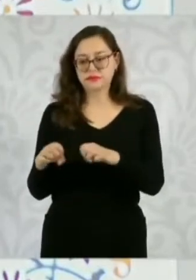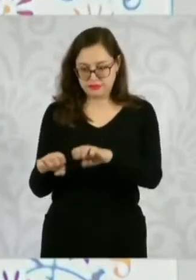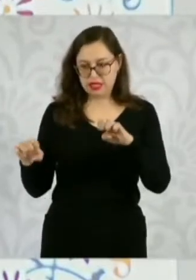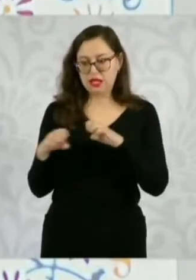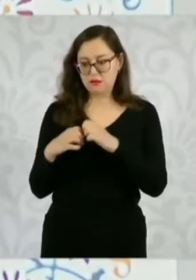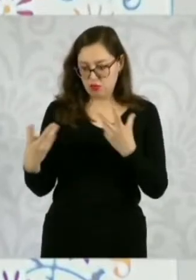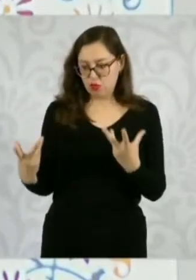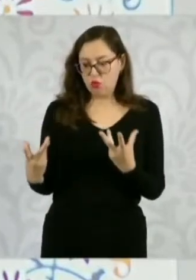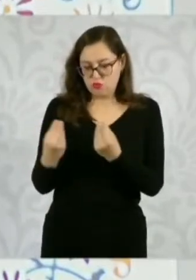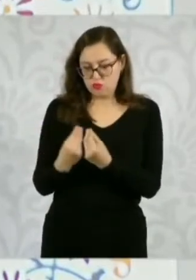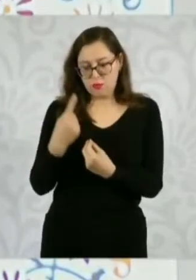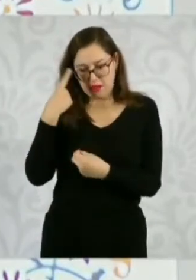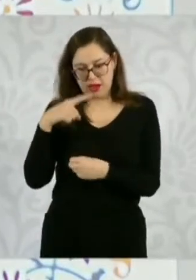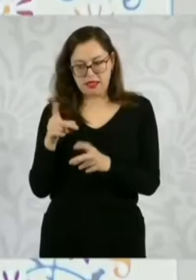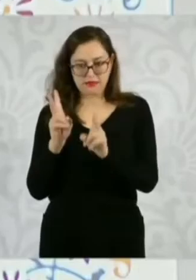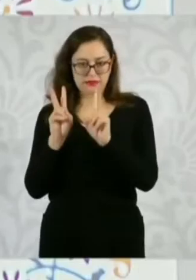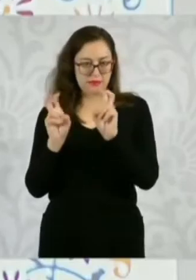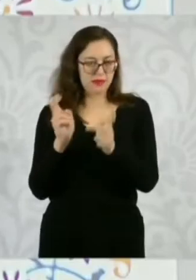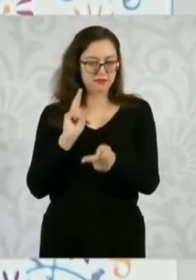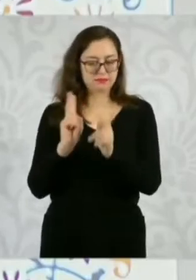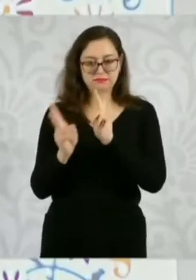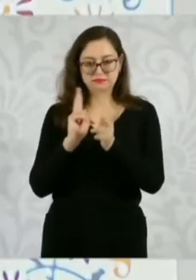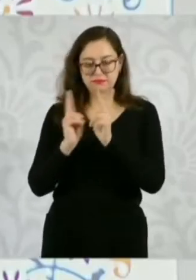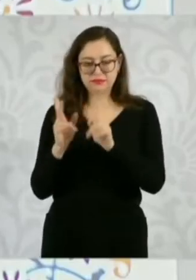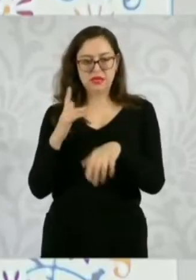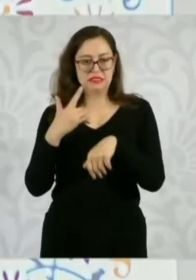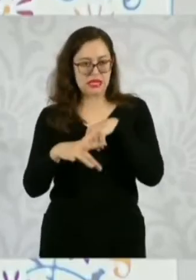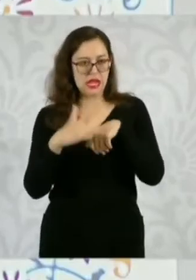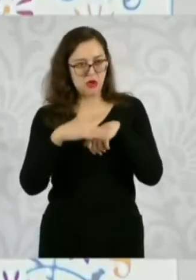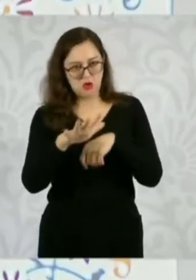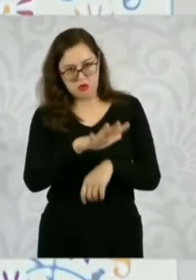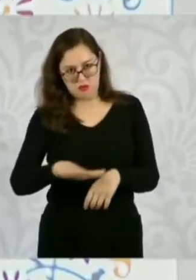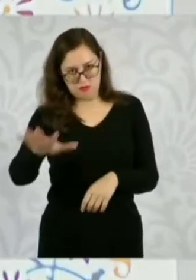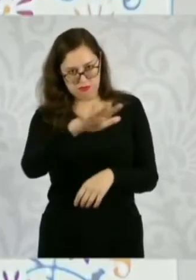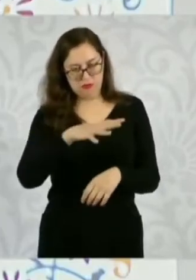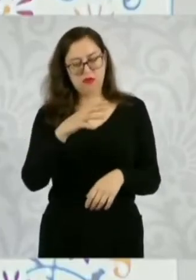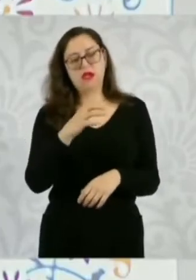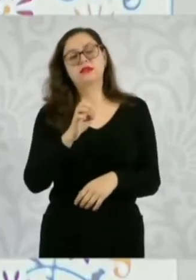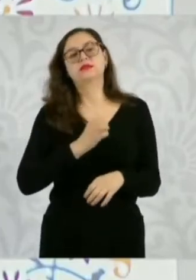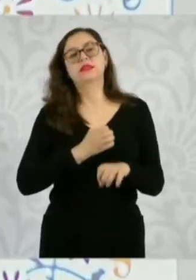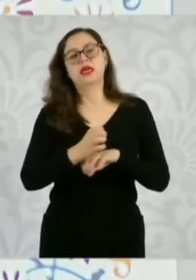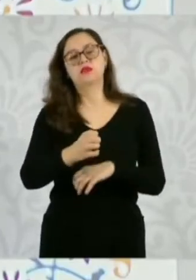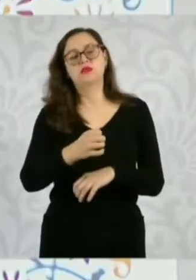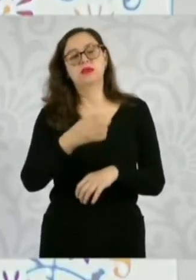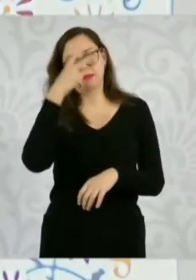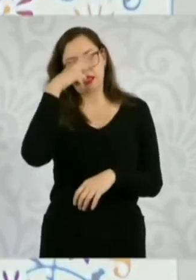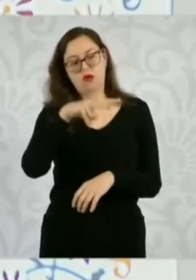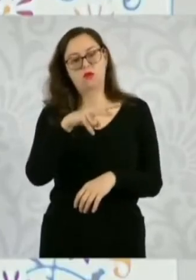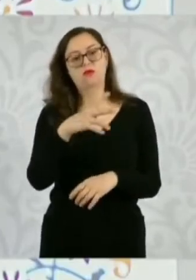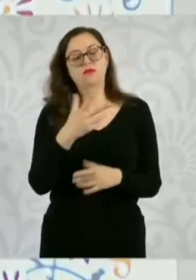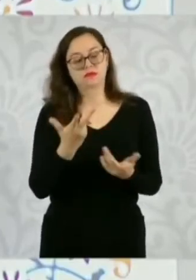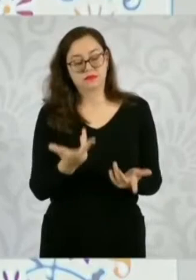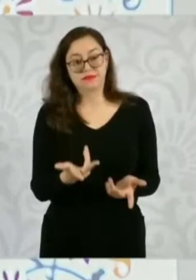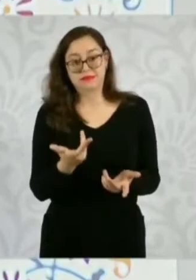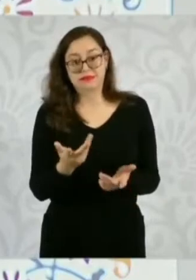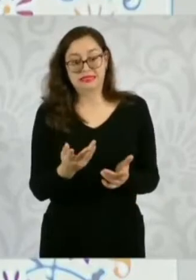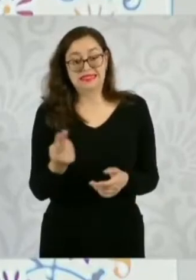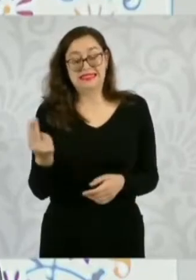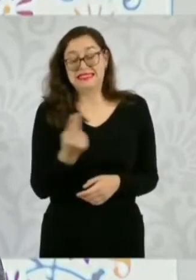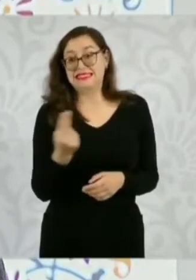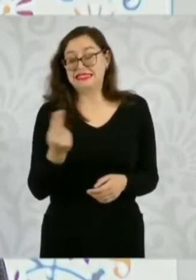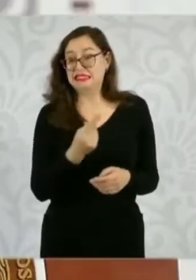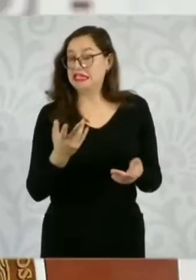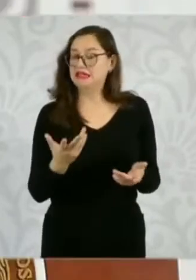para la zona oriente es un programa integral de rescate urbano, vamos a